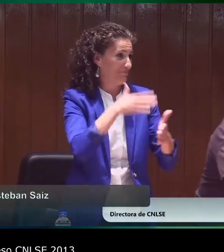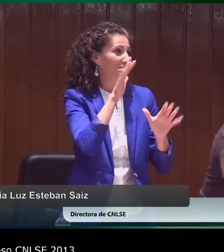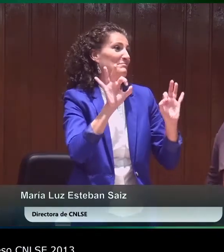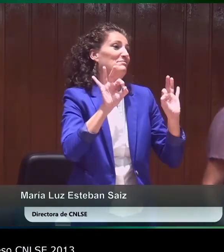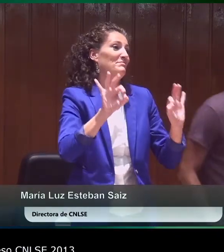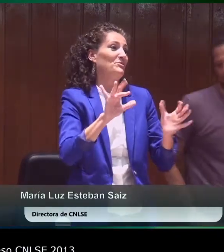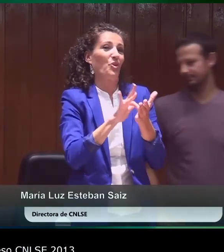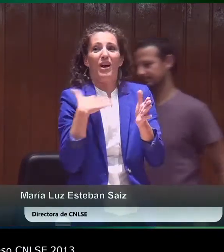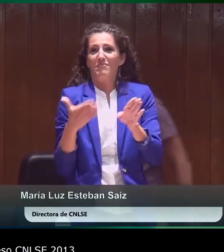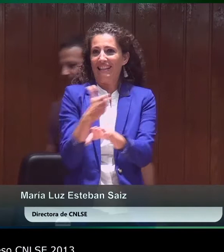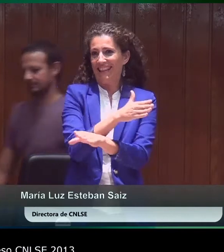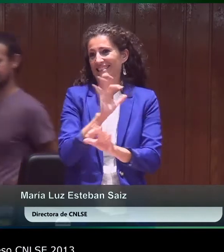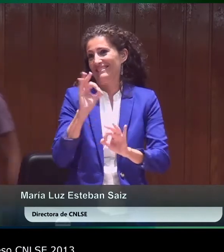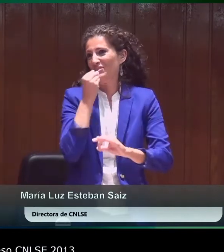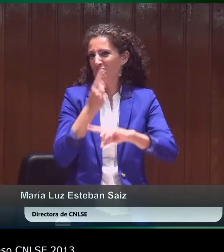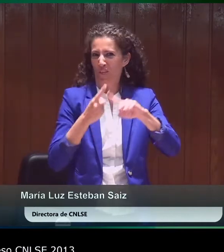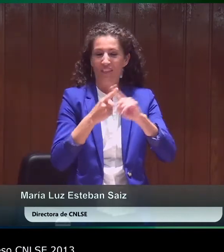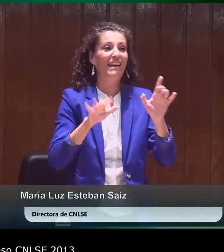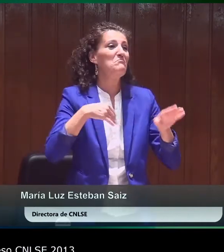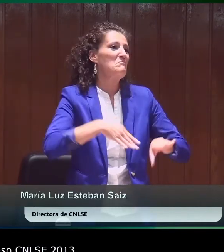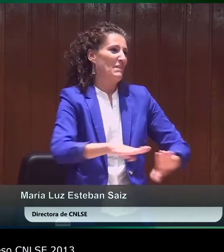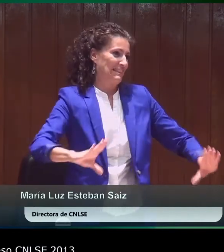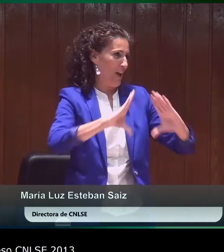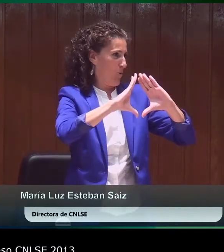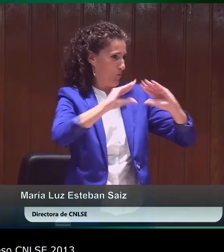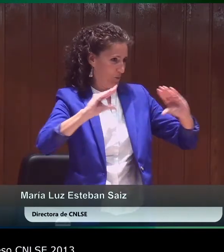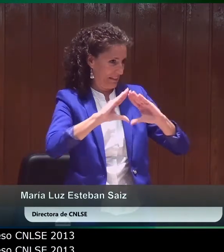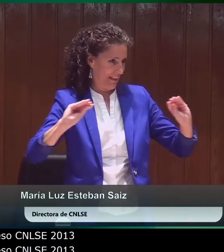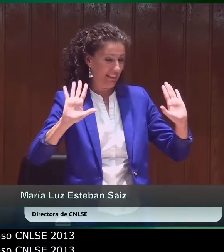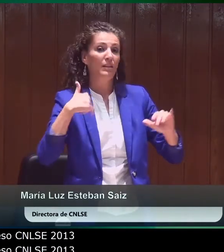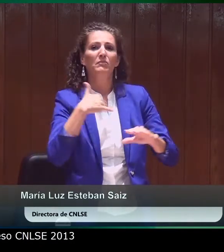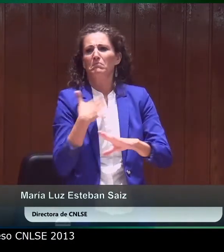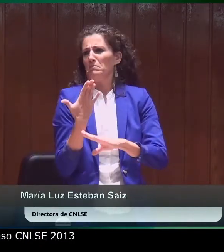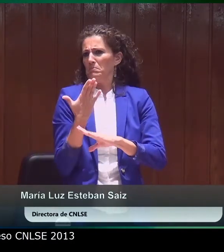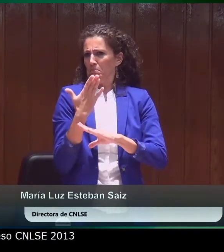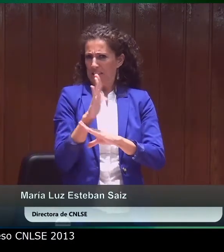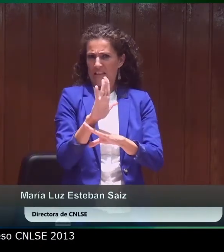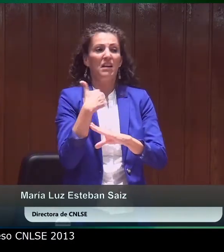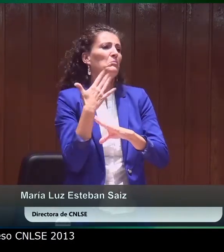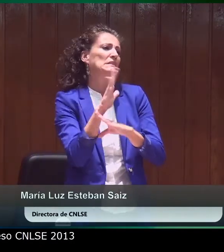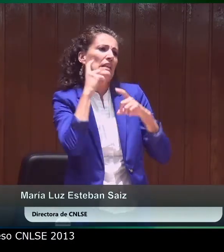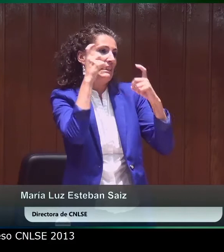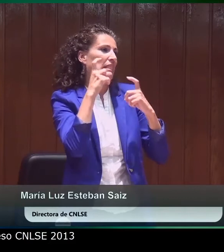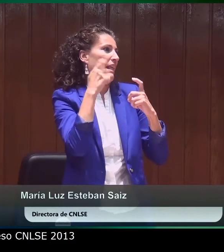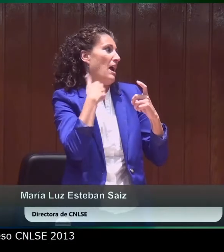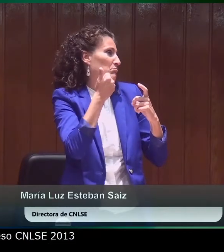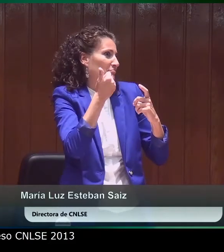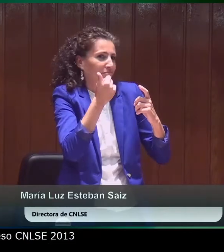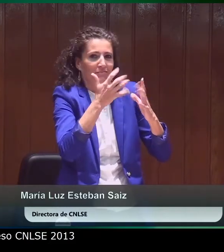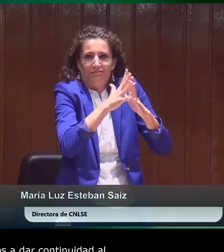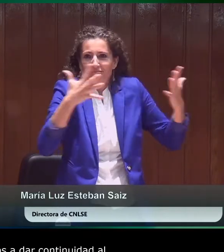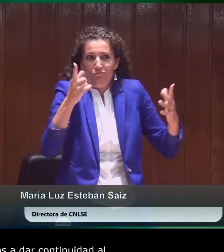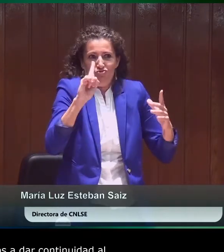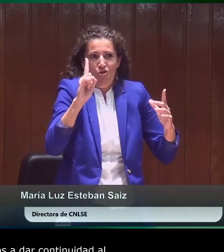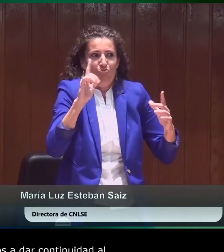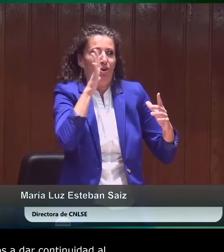Vamos a dar continuidad al programa y vamos a presentar la mesa de universidades. Voy a hacer